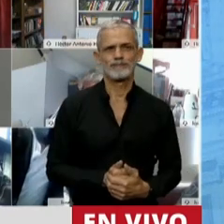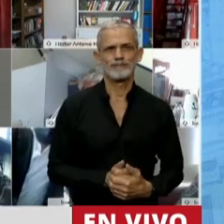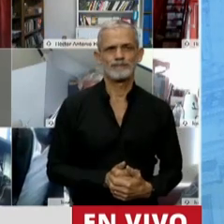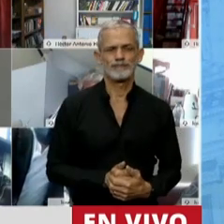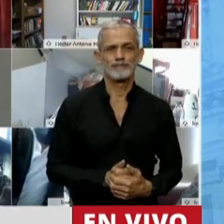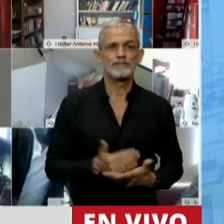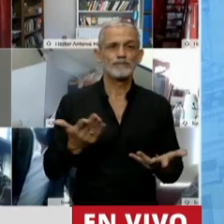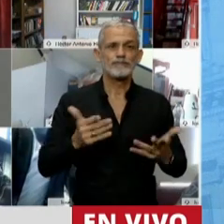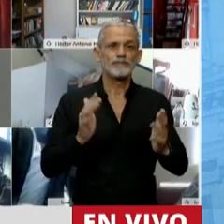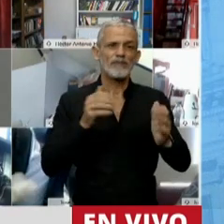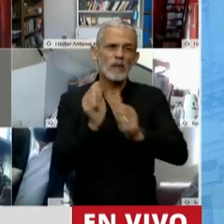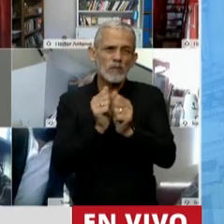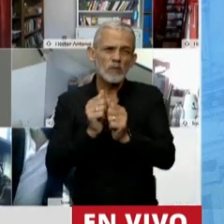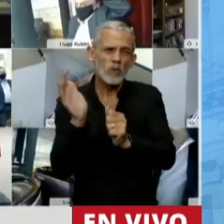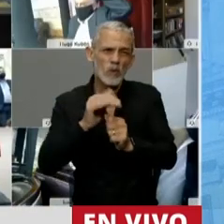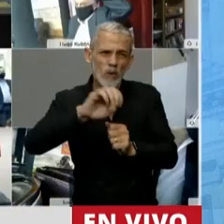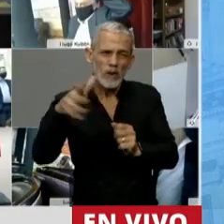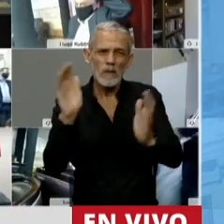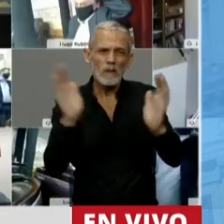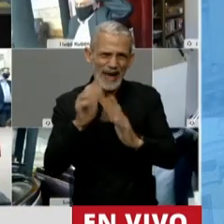Los pequeños productores,